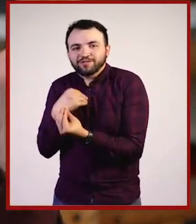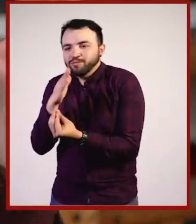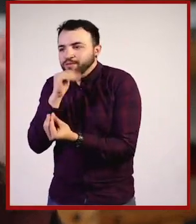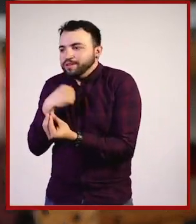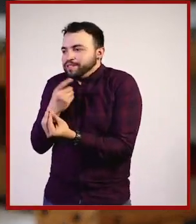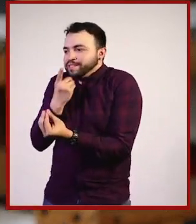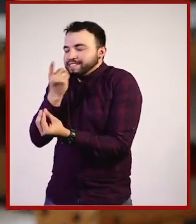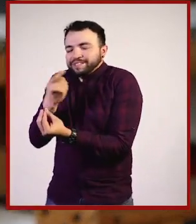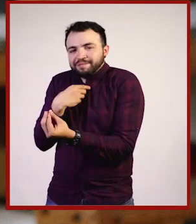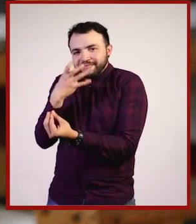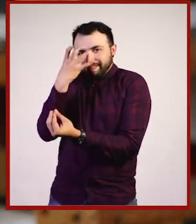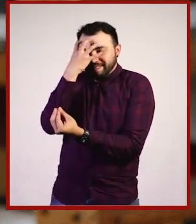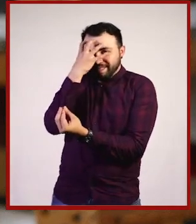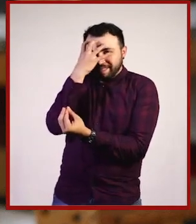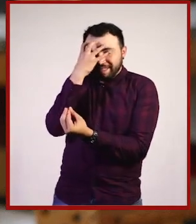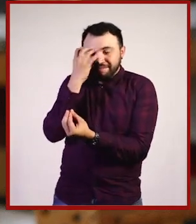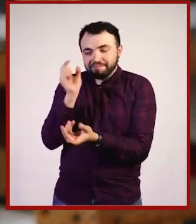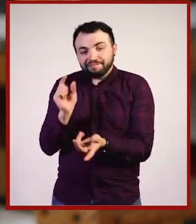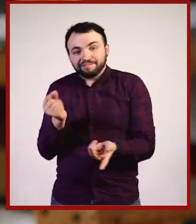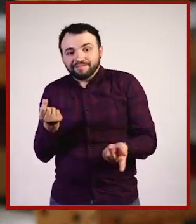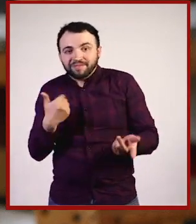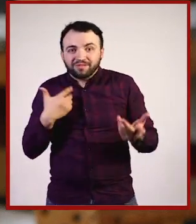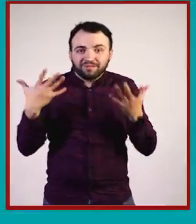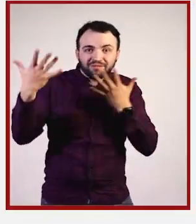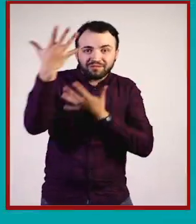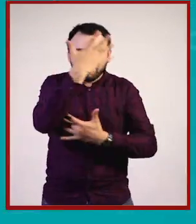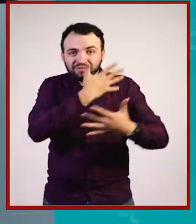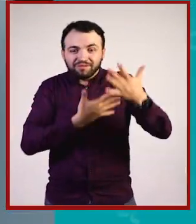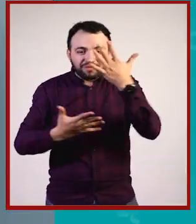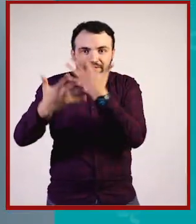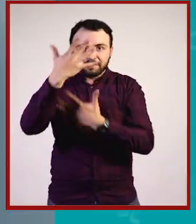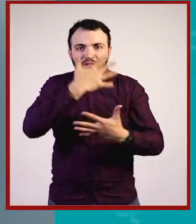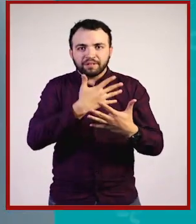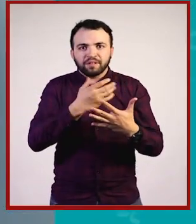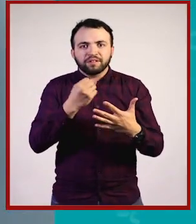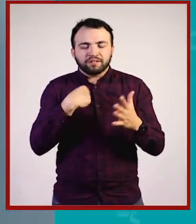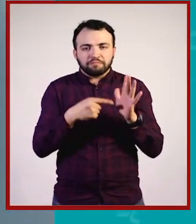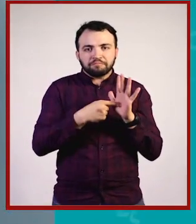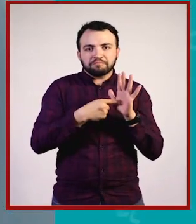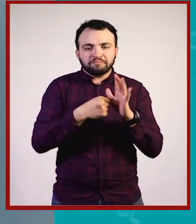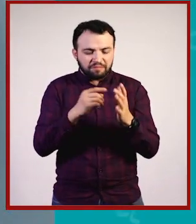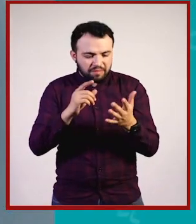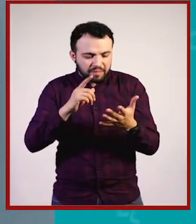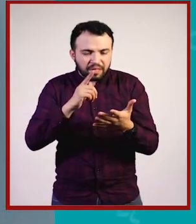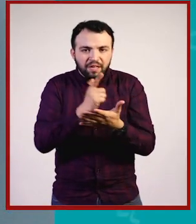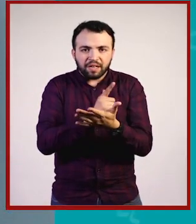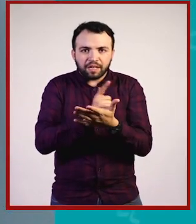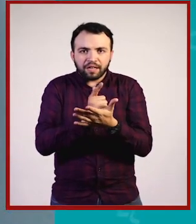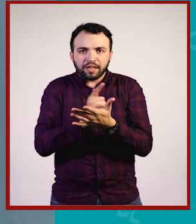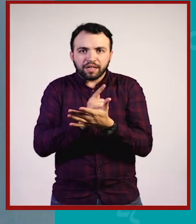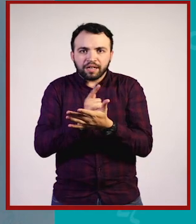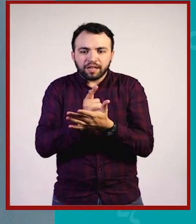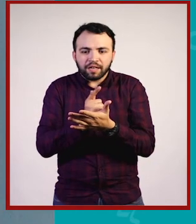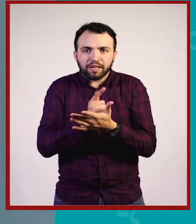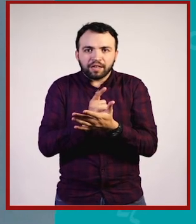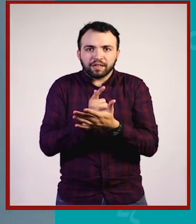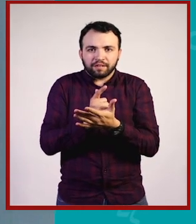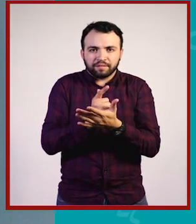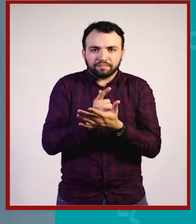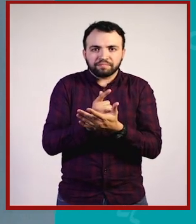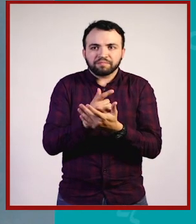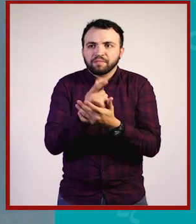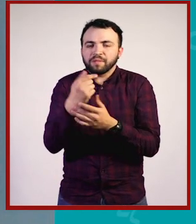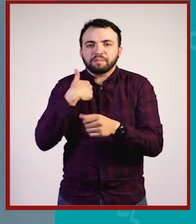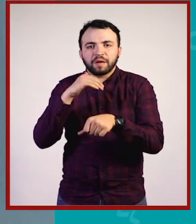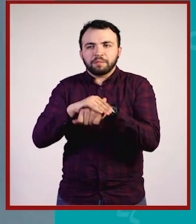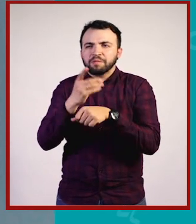confusiones leí un libro que se llama De perfil del escritor mexicano José Agustín. Me lo recomendó un amigo mío que